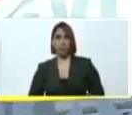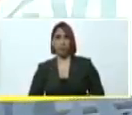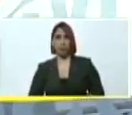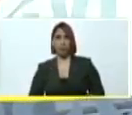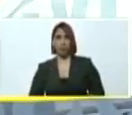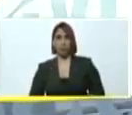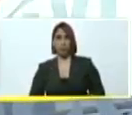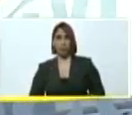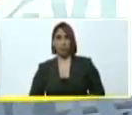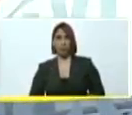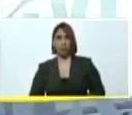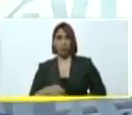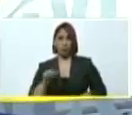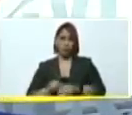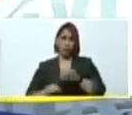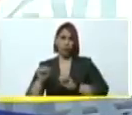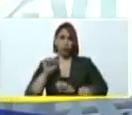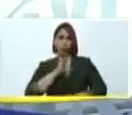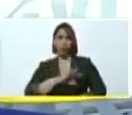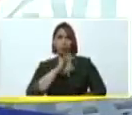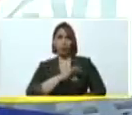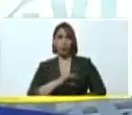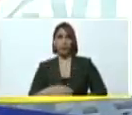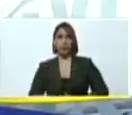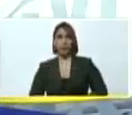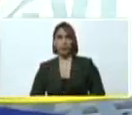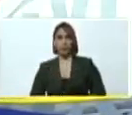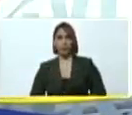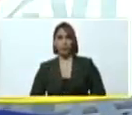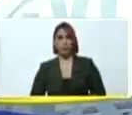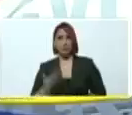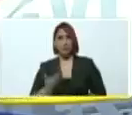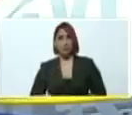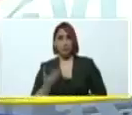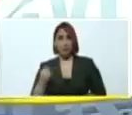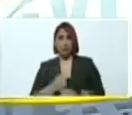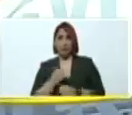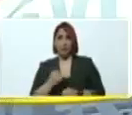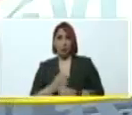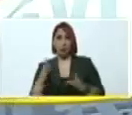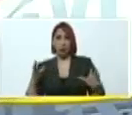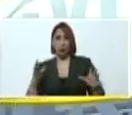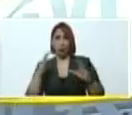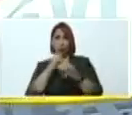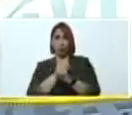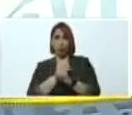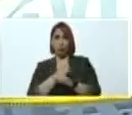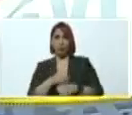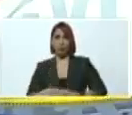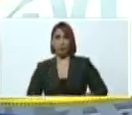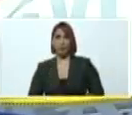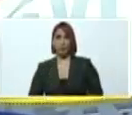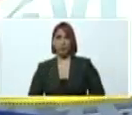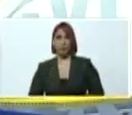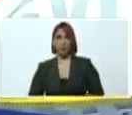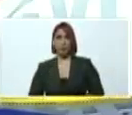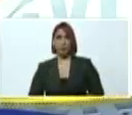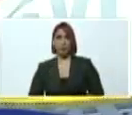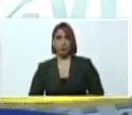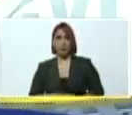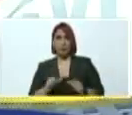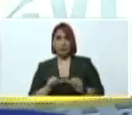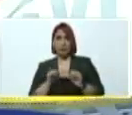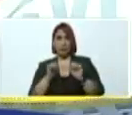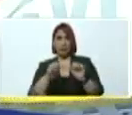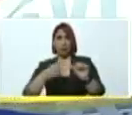de ofensiva social. Importante, una jornada nocturna para seguir